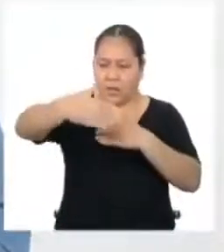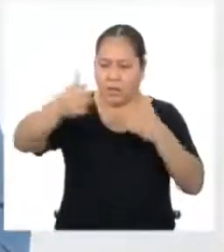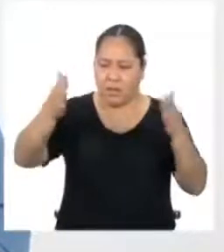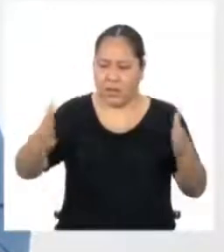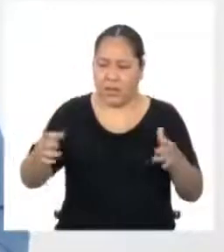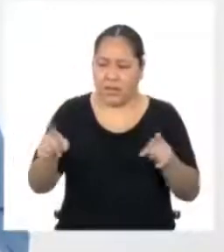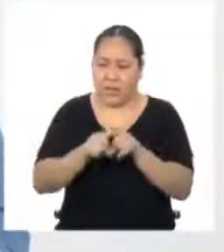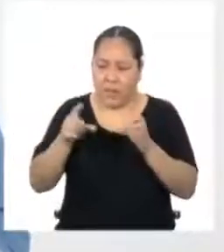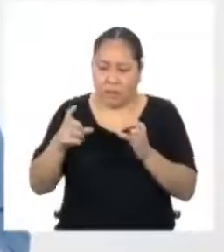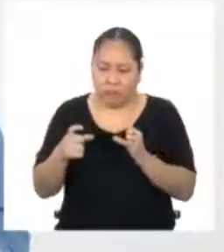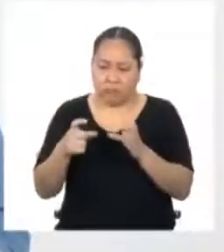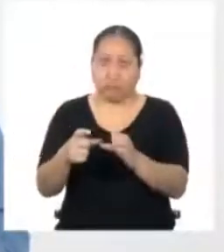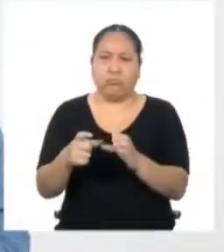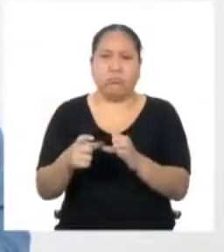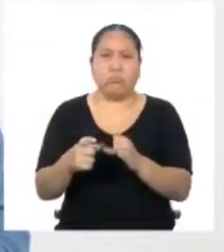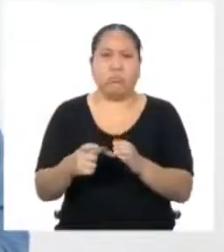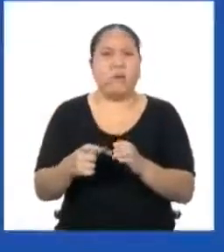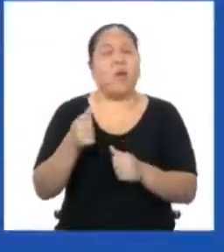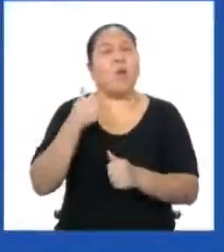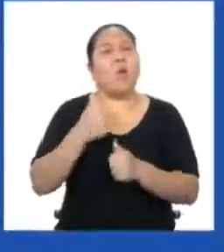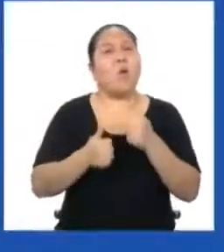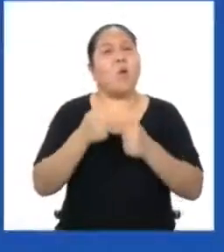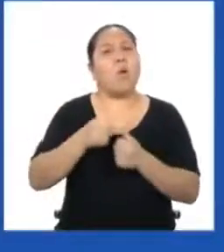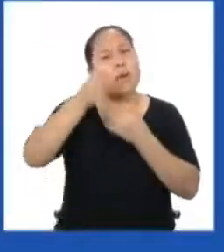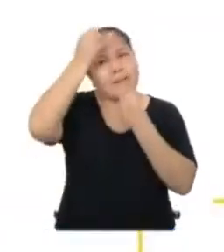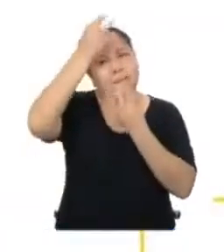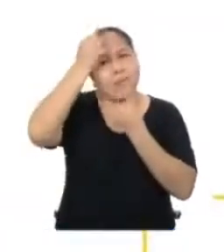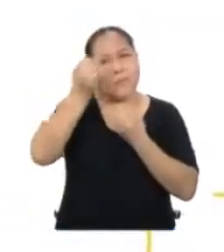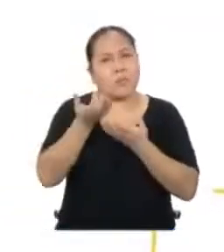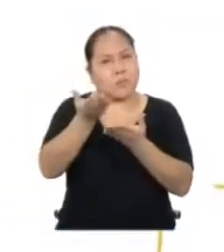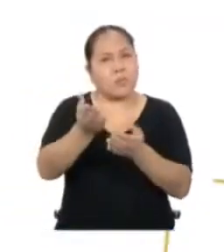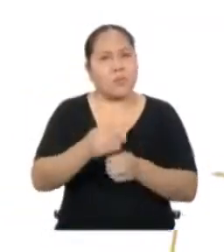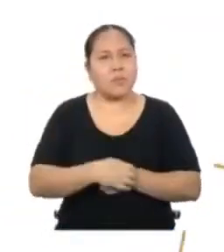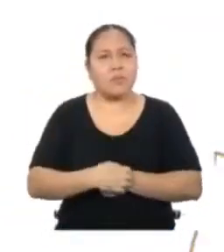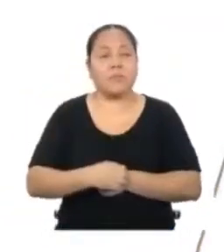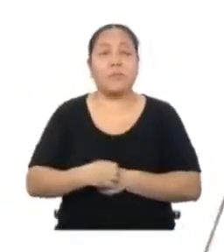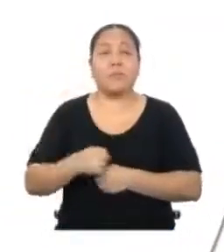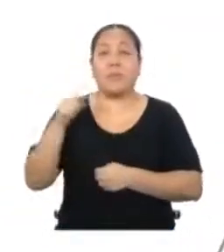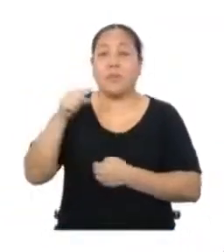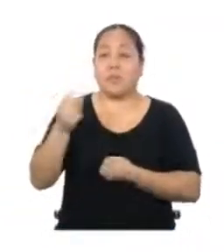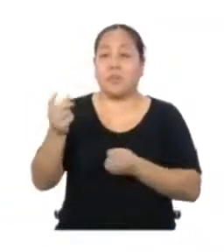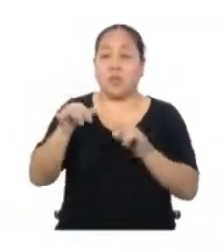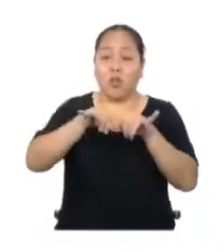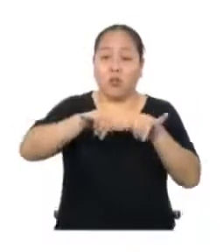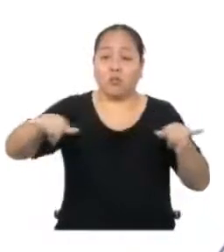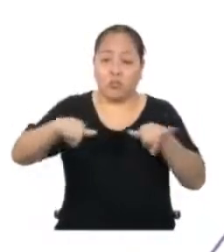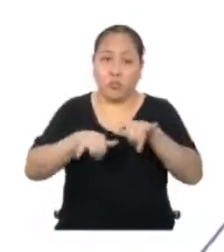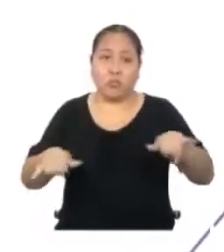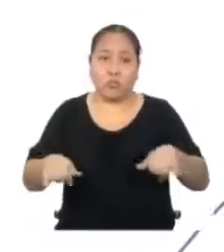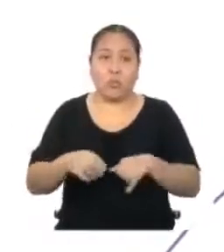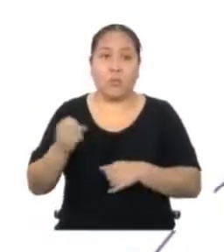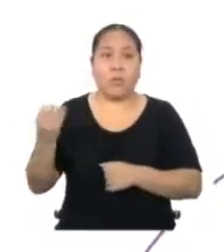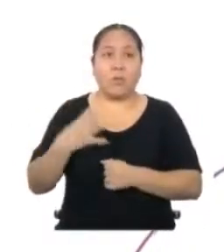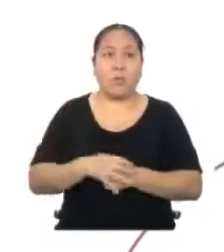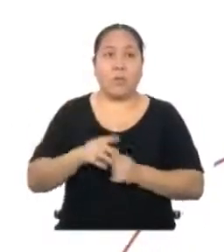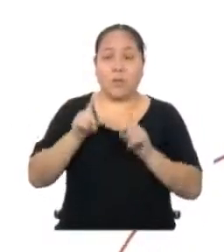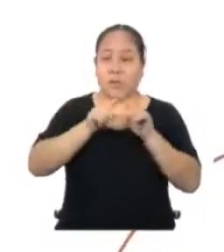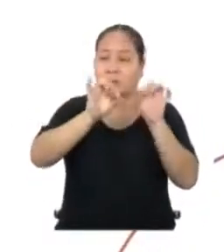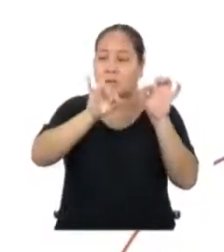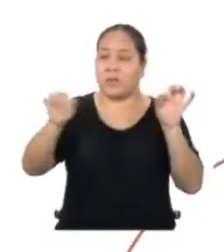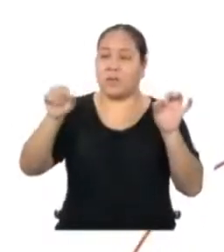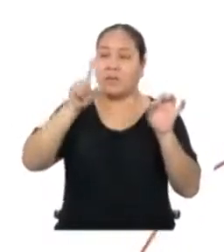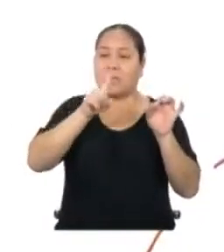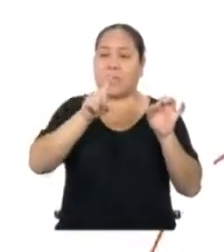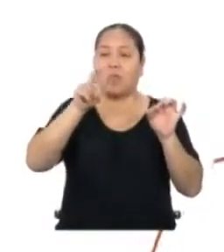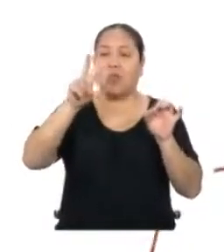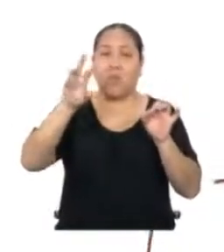Muy bien, ¿y cuáles son los datos que tenemos? Estas son las medidas que me dieron La cancha mide 120 metros de